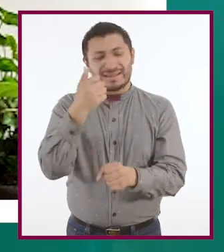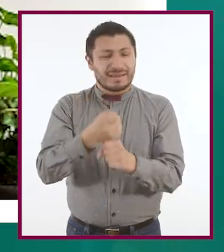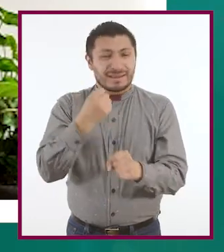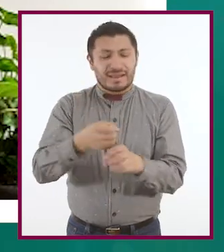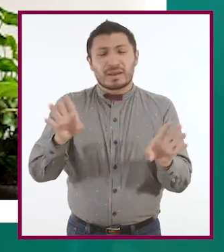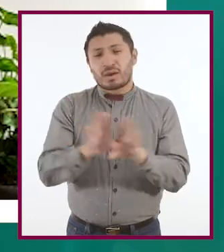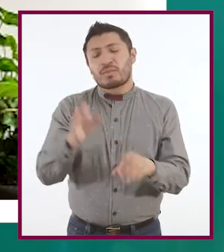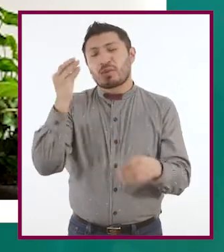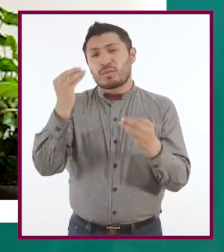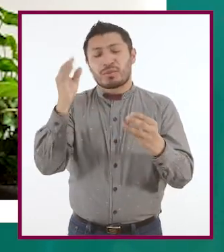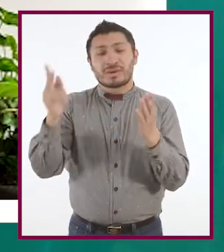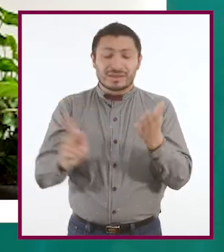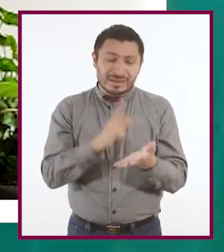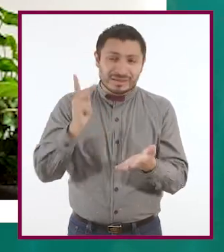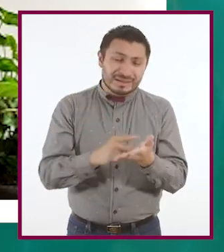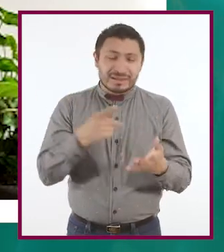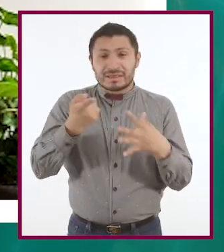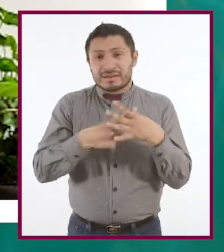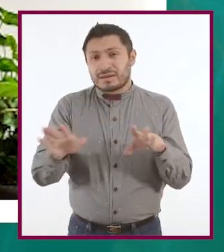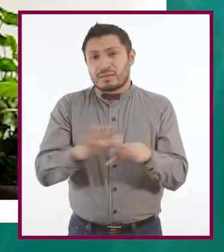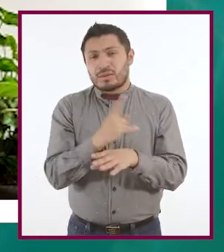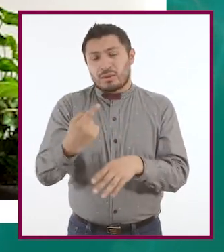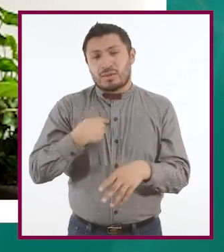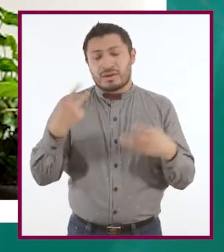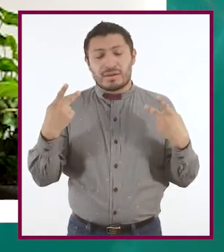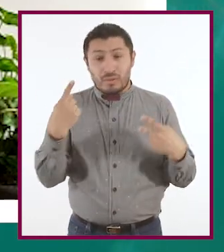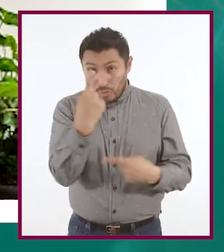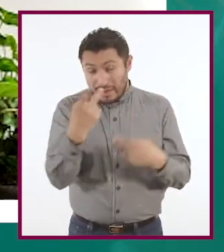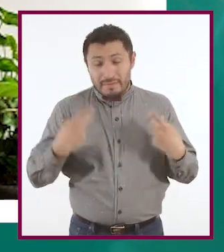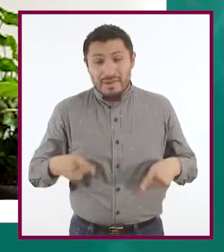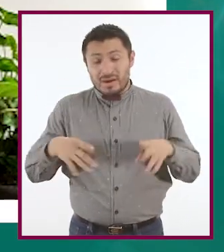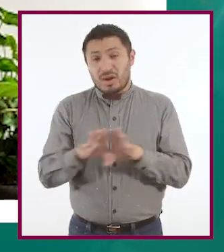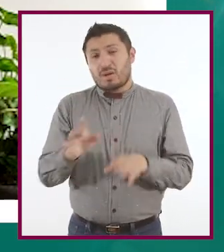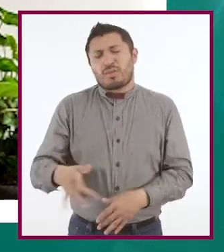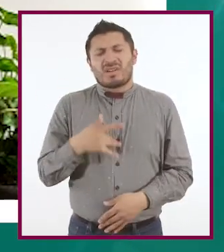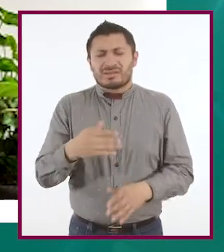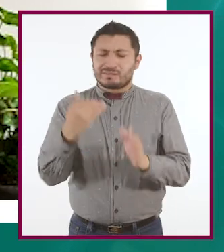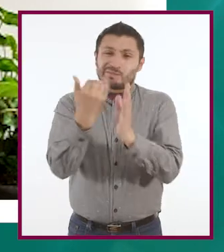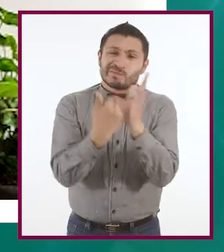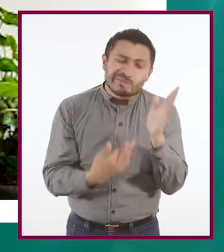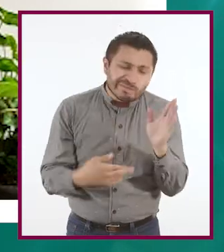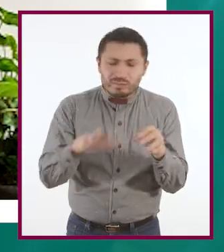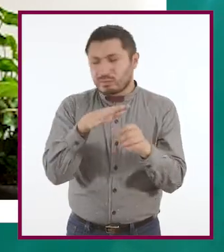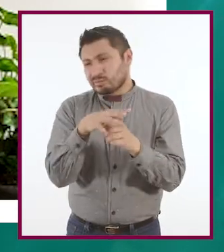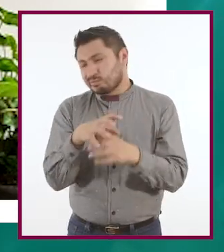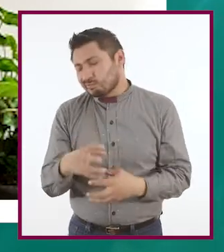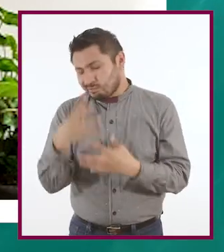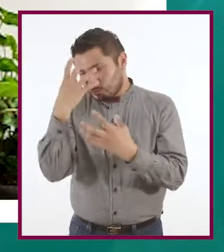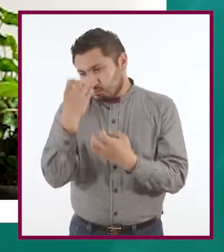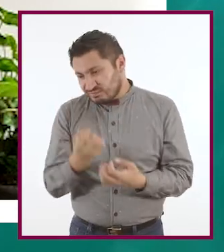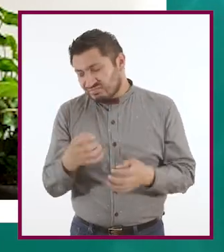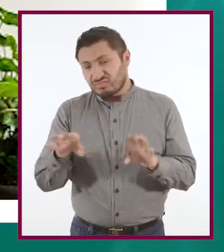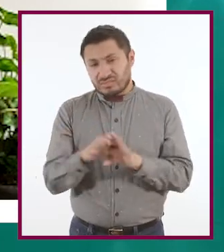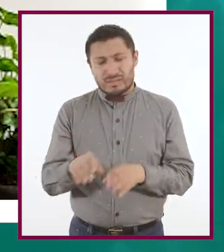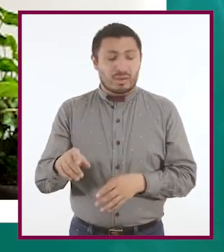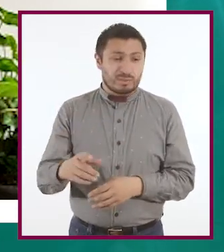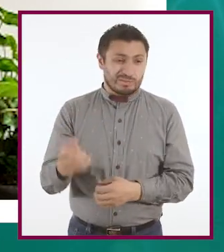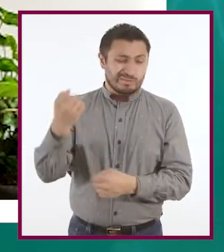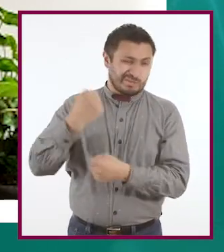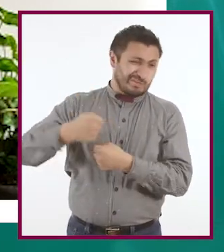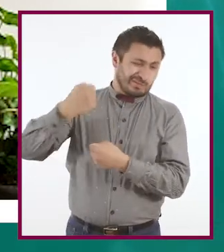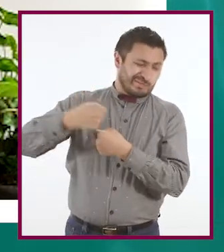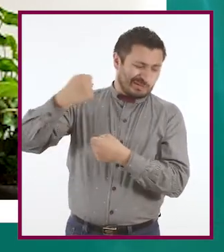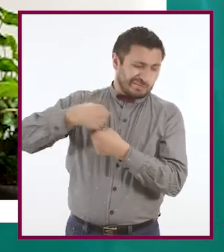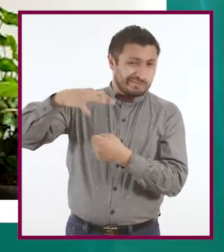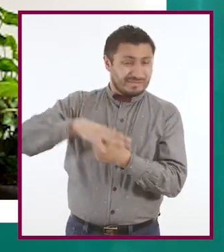surgen porque alguien se siente en desventaja, porque alguien se siente presionado de un lado y al sentirse presionado de un lado,